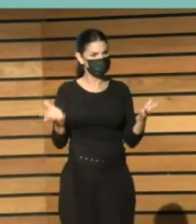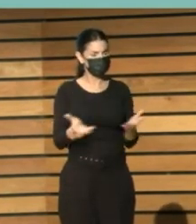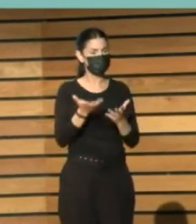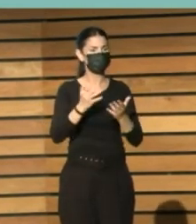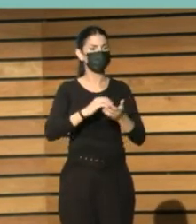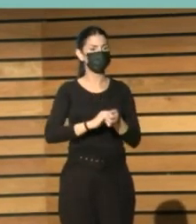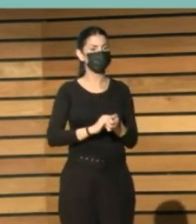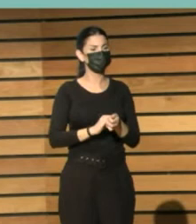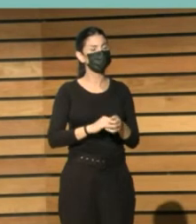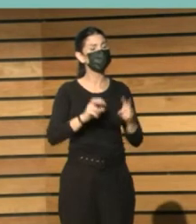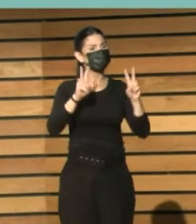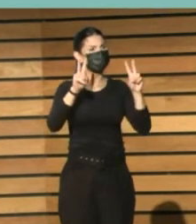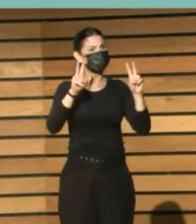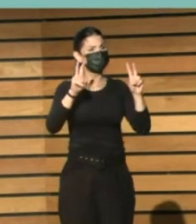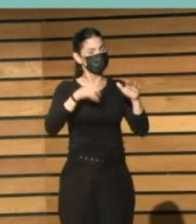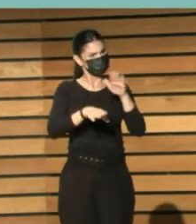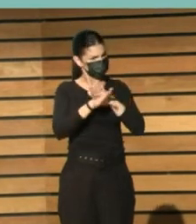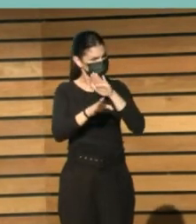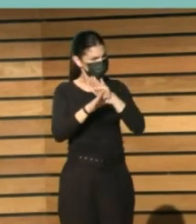En la línea de esto